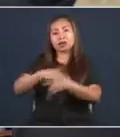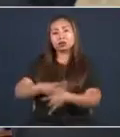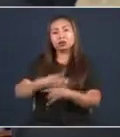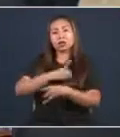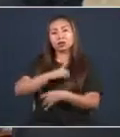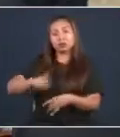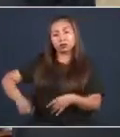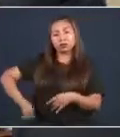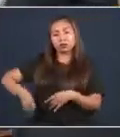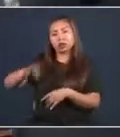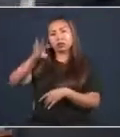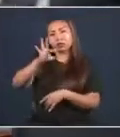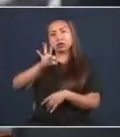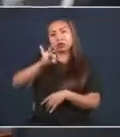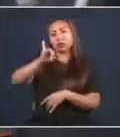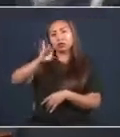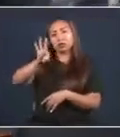guardado.